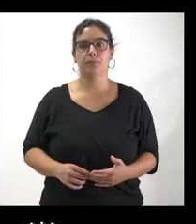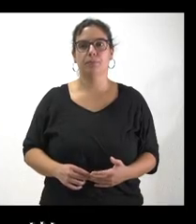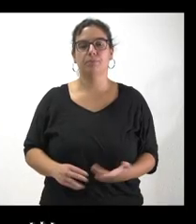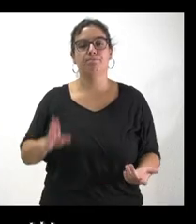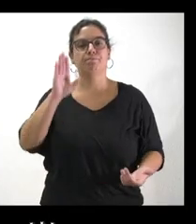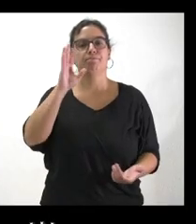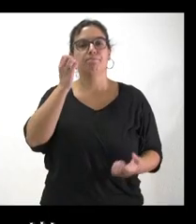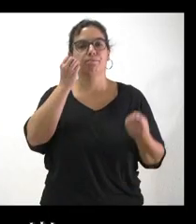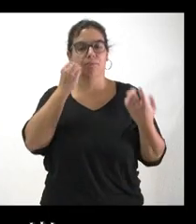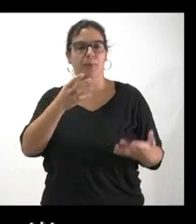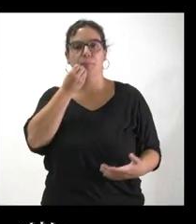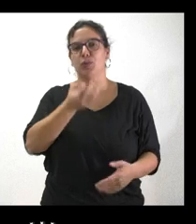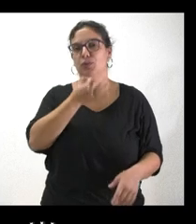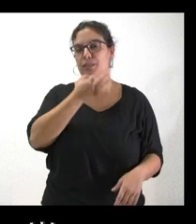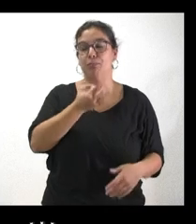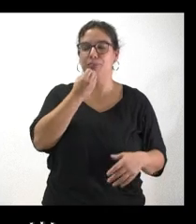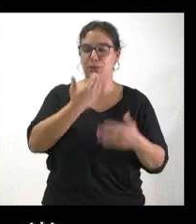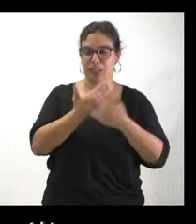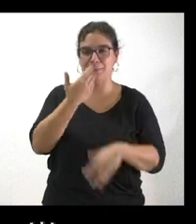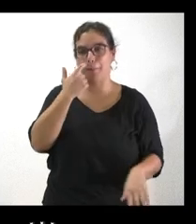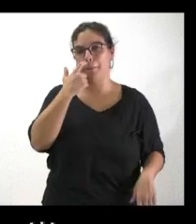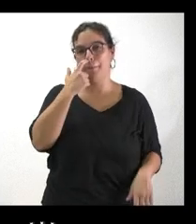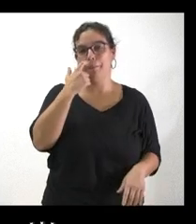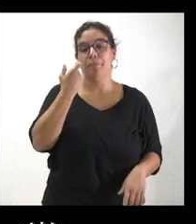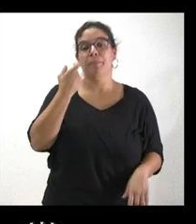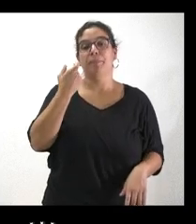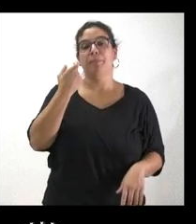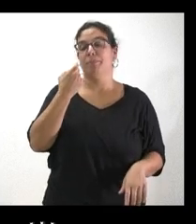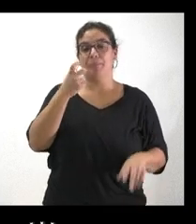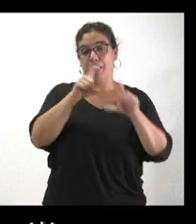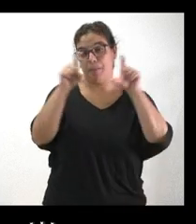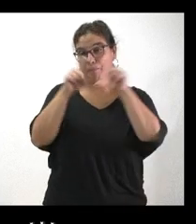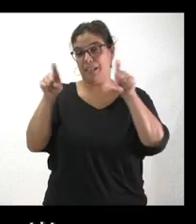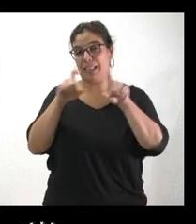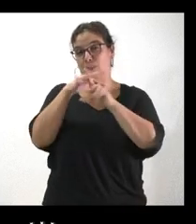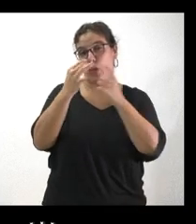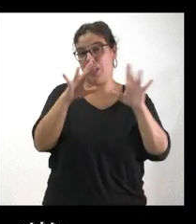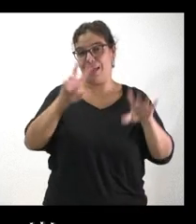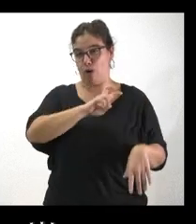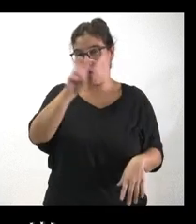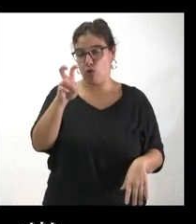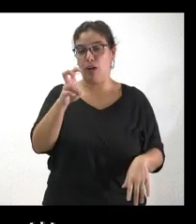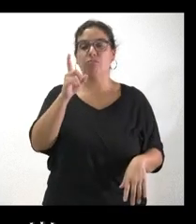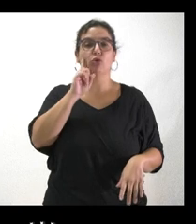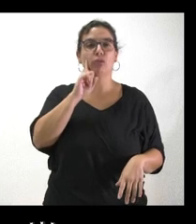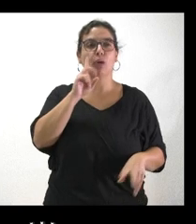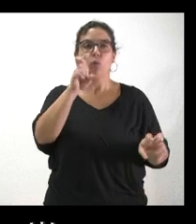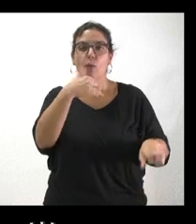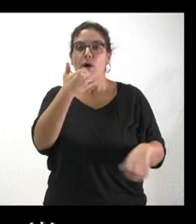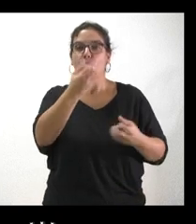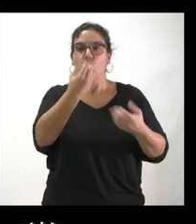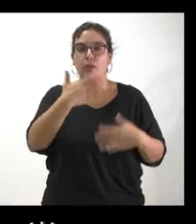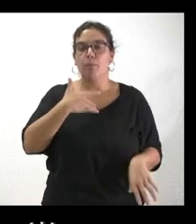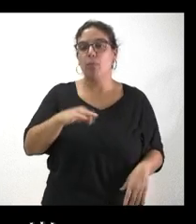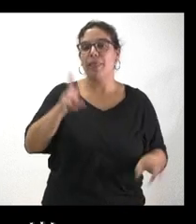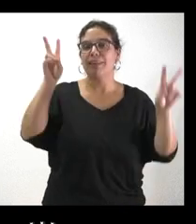Hola, ¿qué tal? Buenos días. Siguiendo también con empresas en situación delicada, no sé si hay alguna novedad que nos pueda relatar respecto a